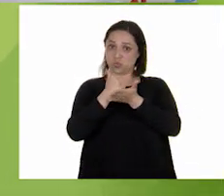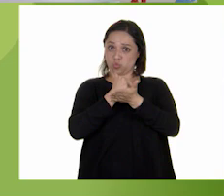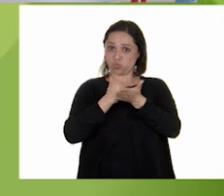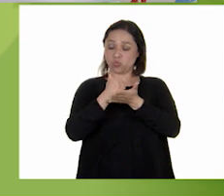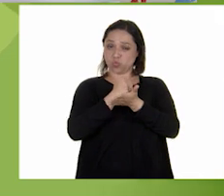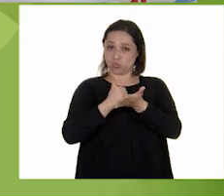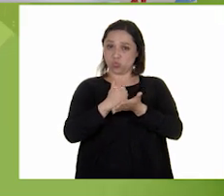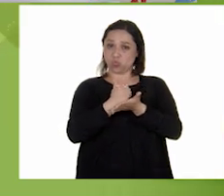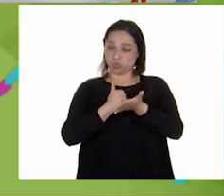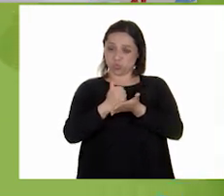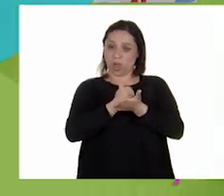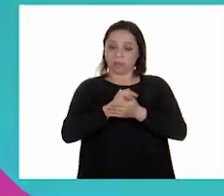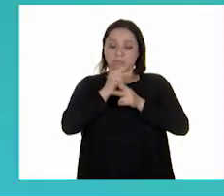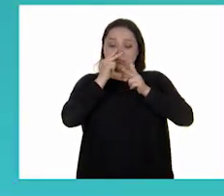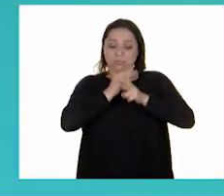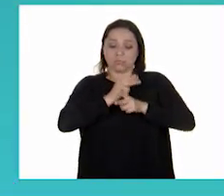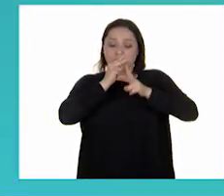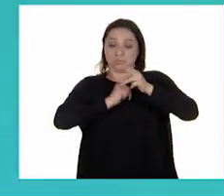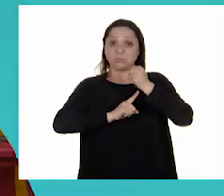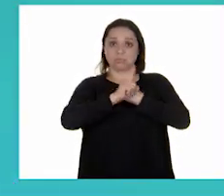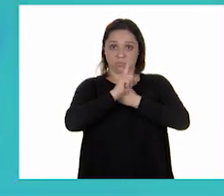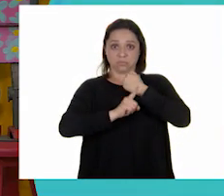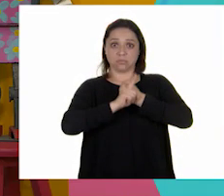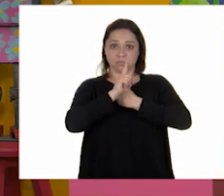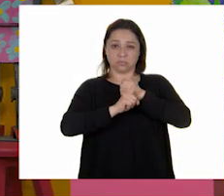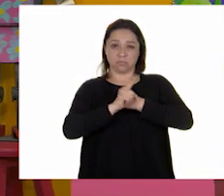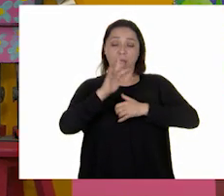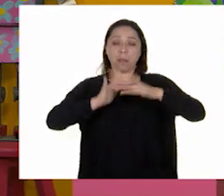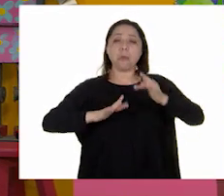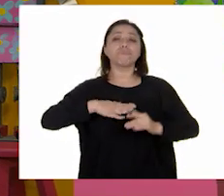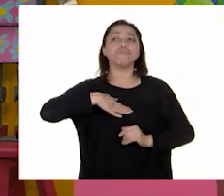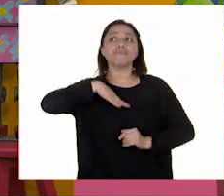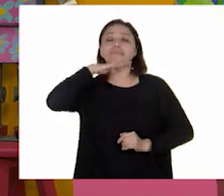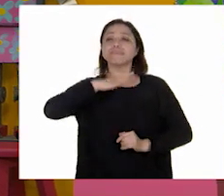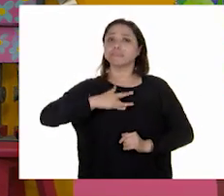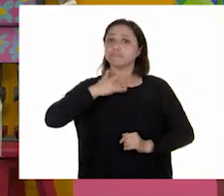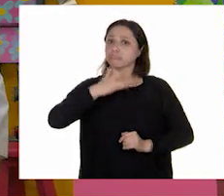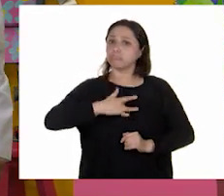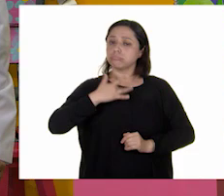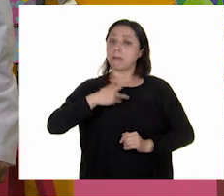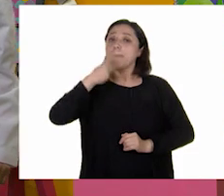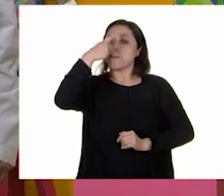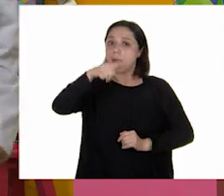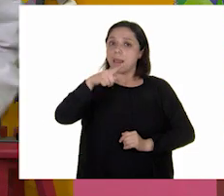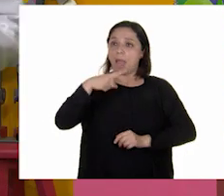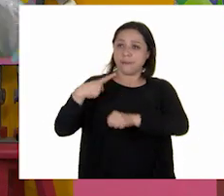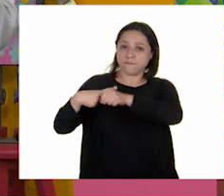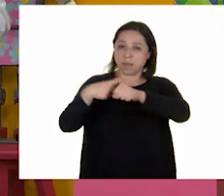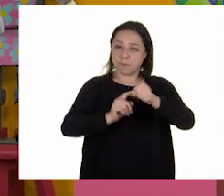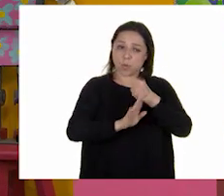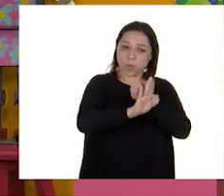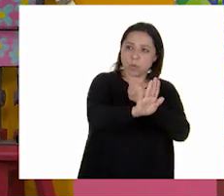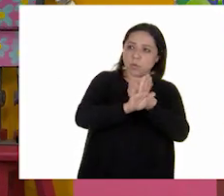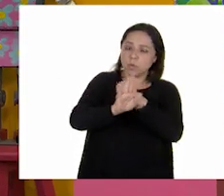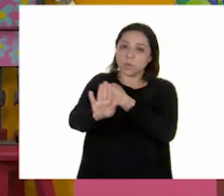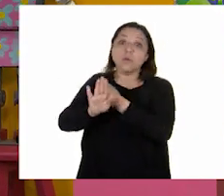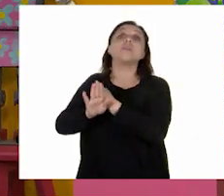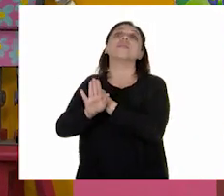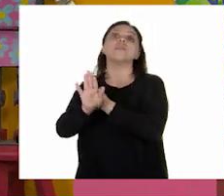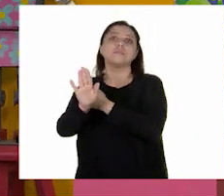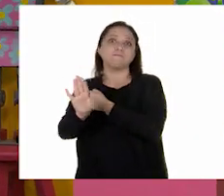algunos problemas respiratorios. A veces no hay síntomas, pero para prevenir estas enfermedades, tenemos